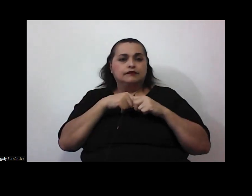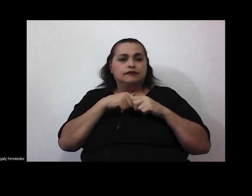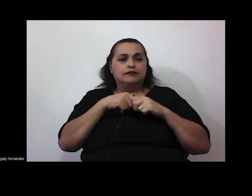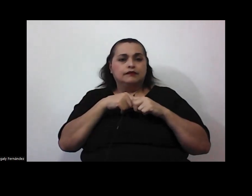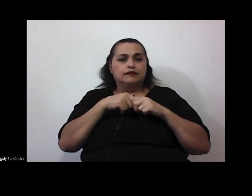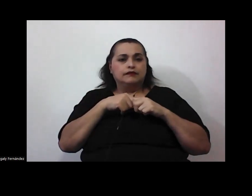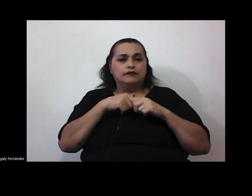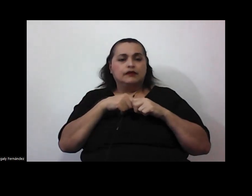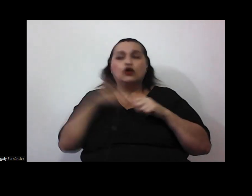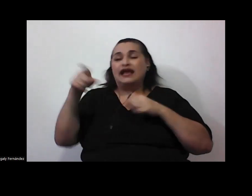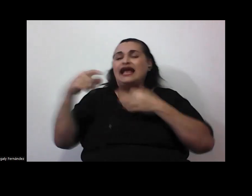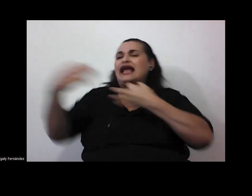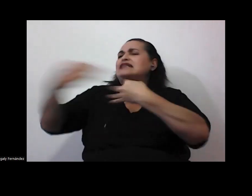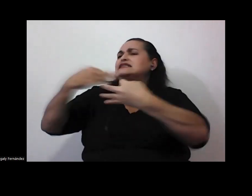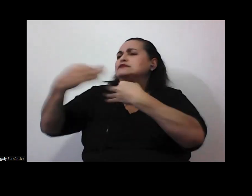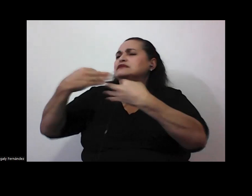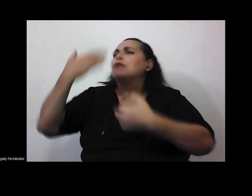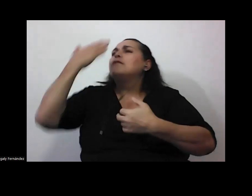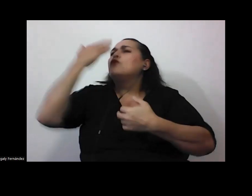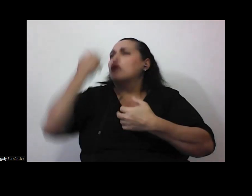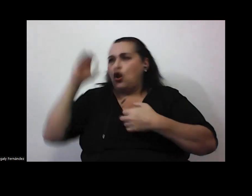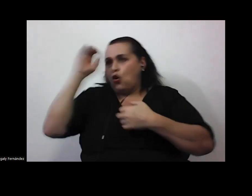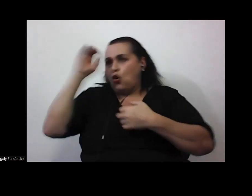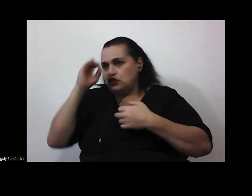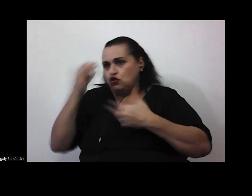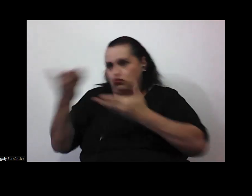y explica por qué opinas lo que opinas